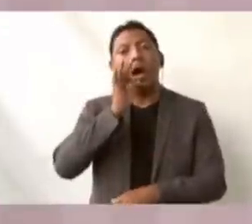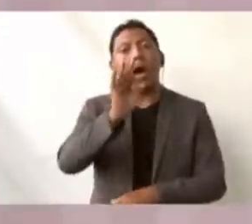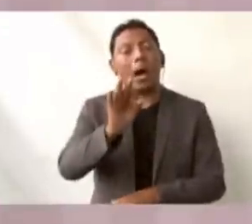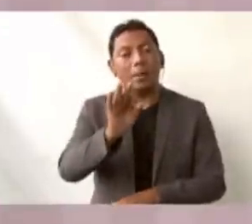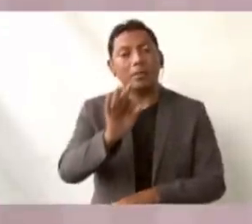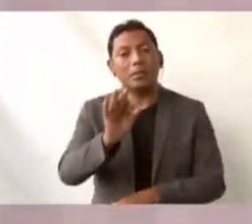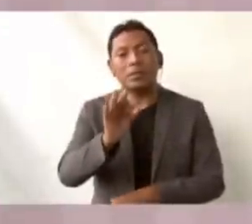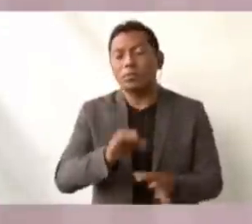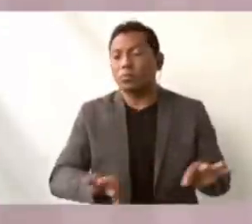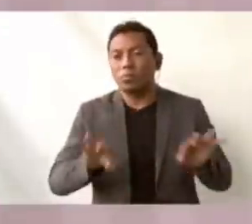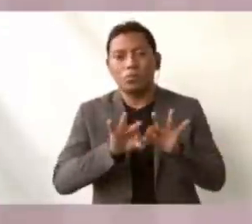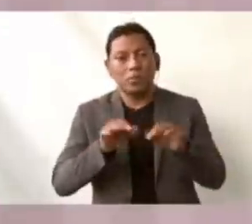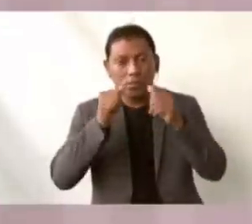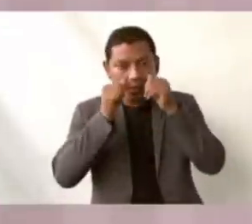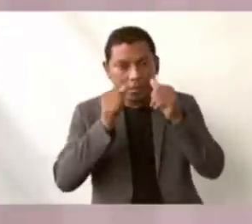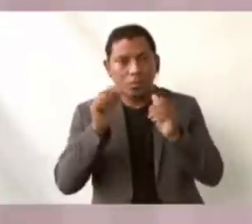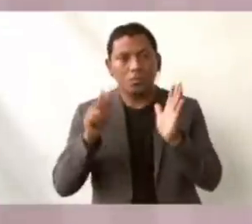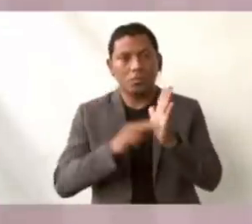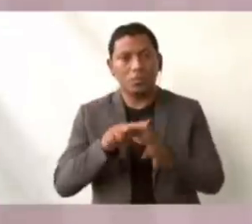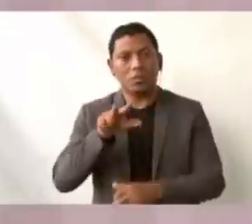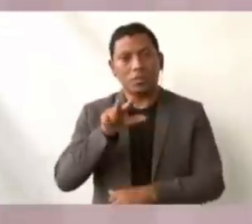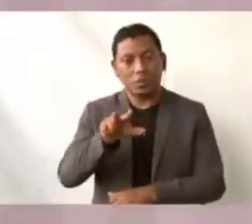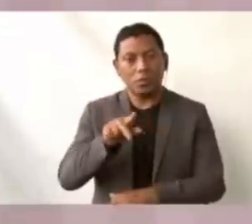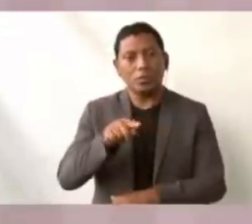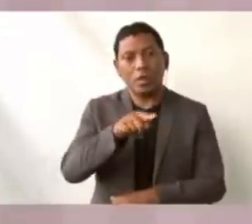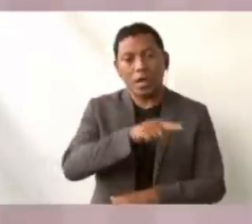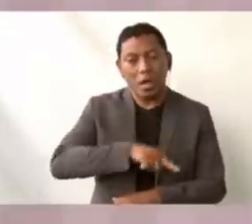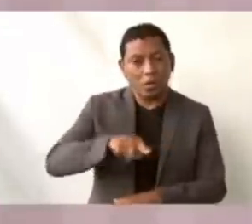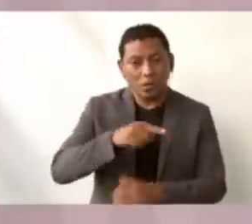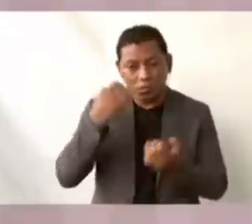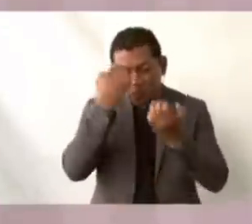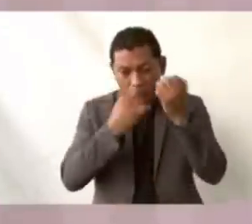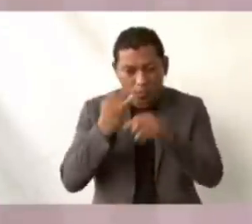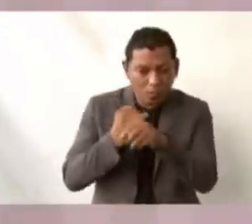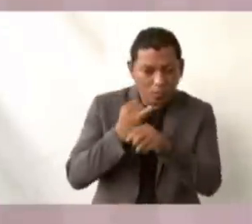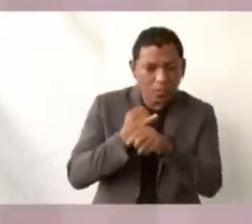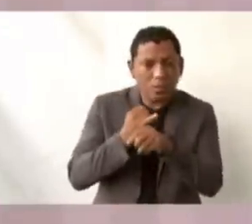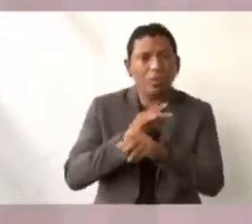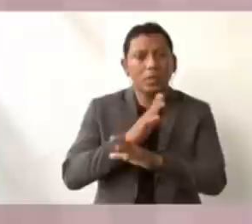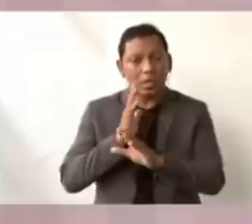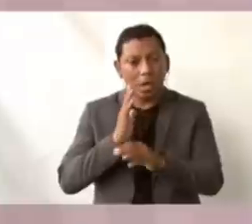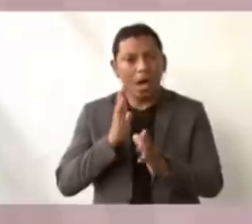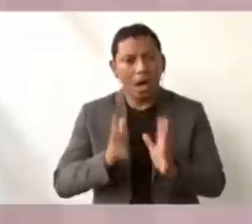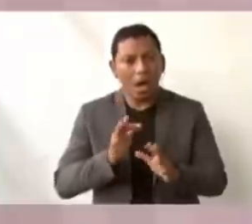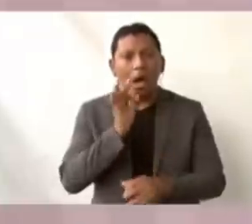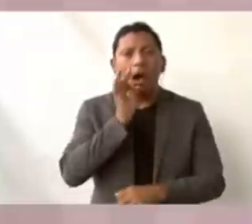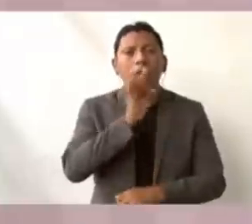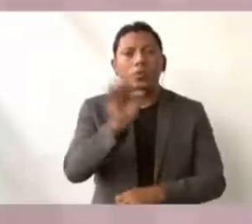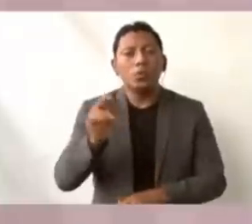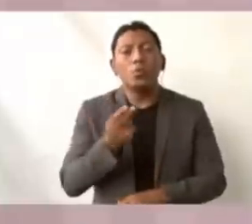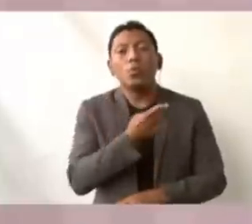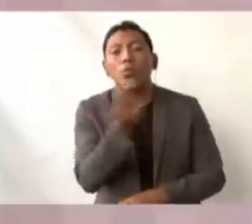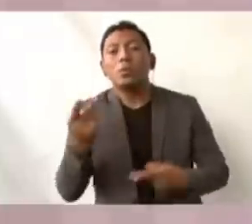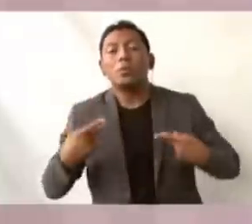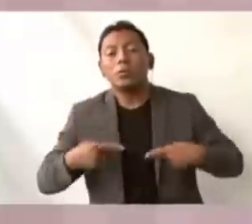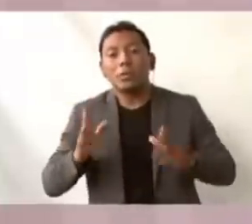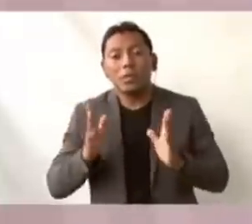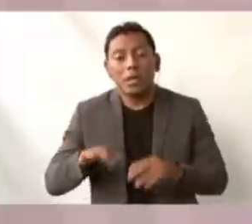2018, los científicos nos dijeron que ustedes, las personas que están en el gobierno,